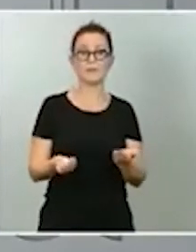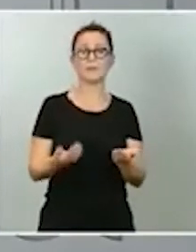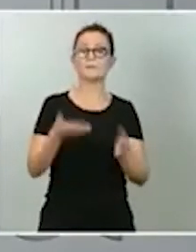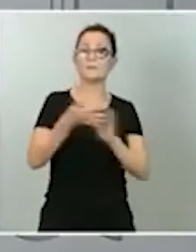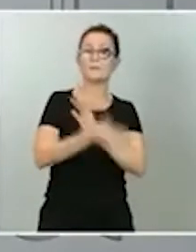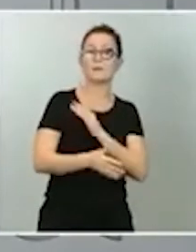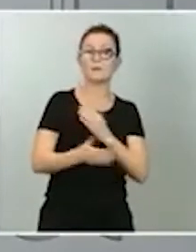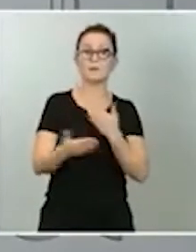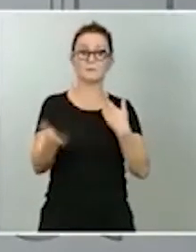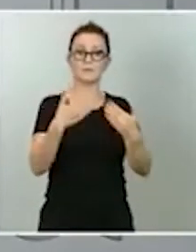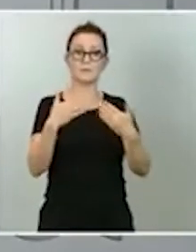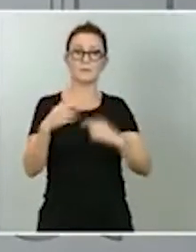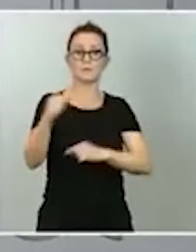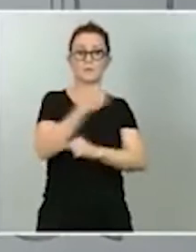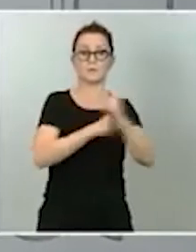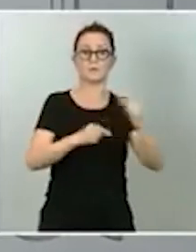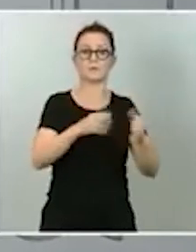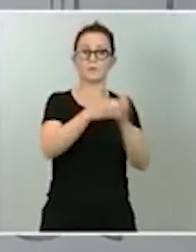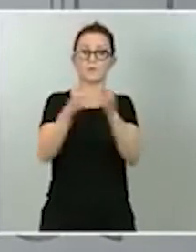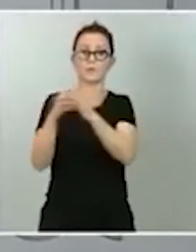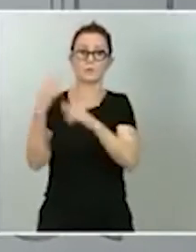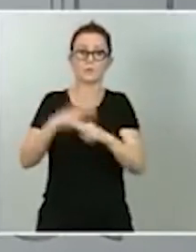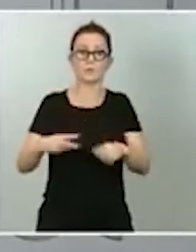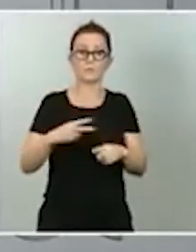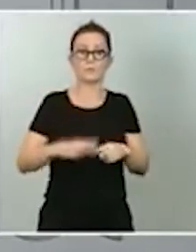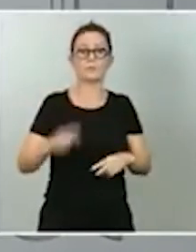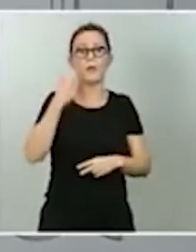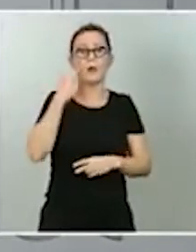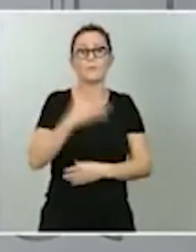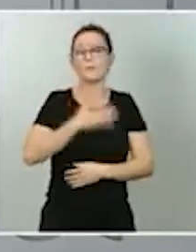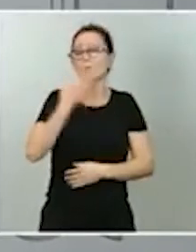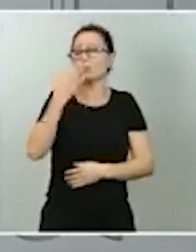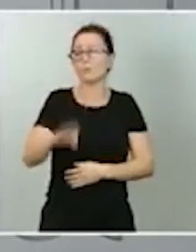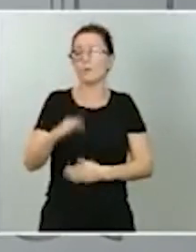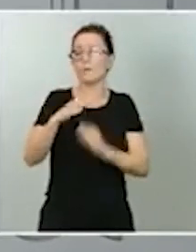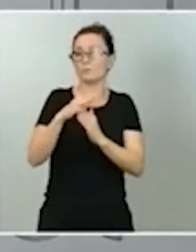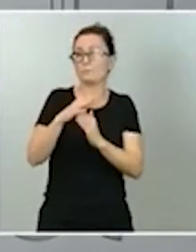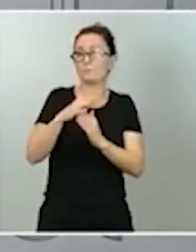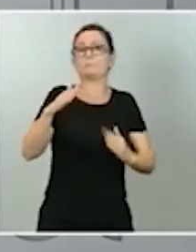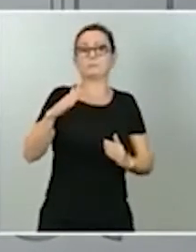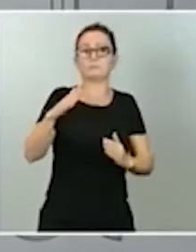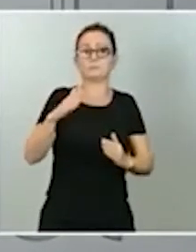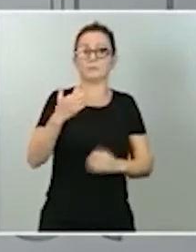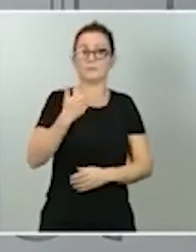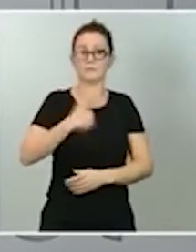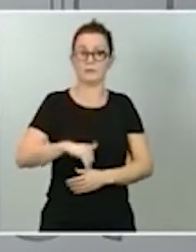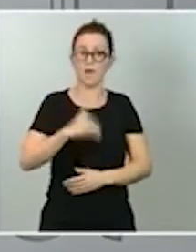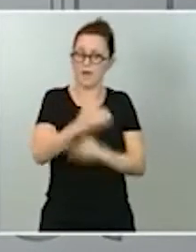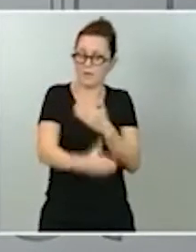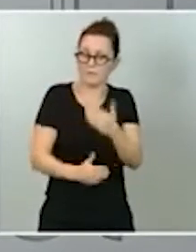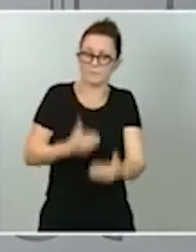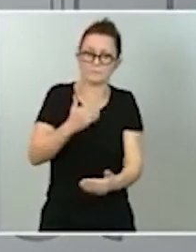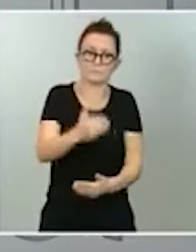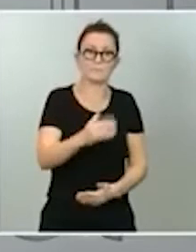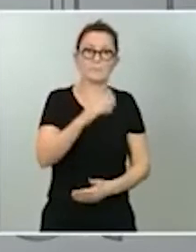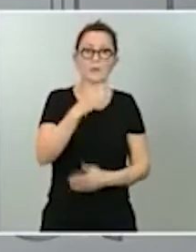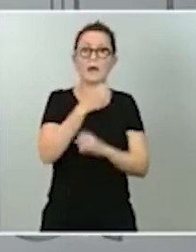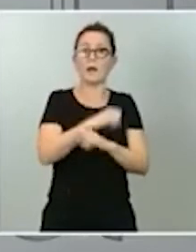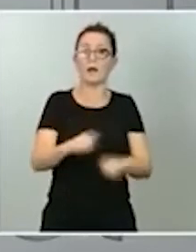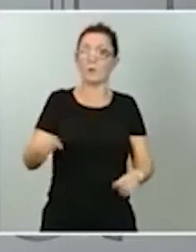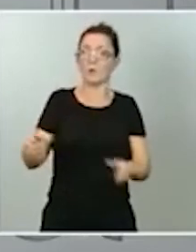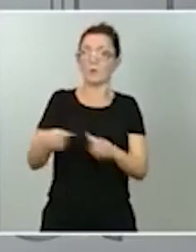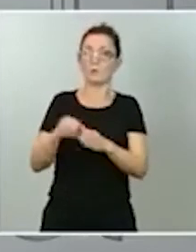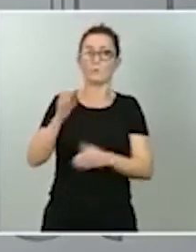con los grupos políticos para ver cómo somos capaces de salir de este bloqueo a vida cuenta de que el Partido Popular en ningún